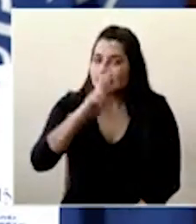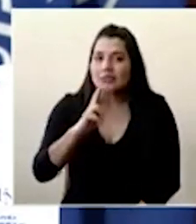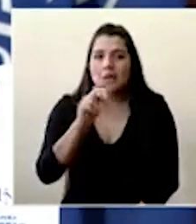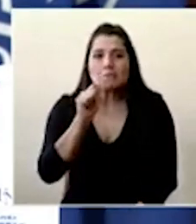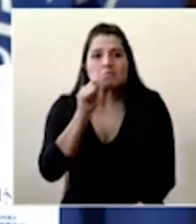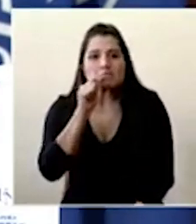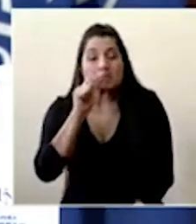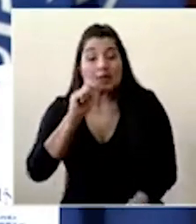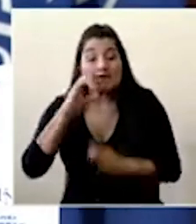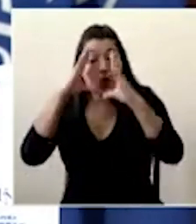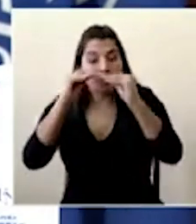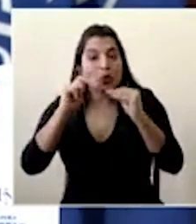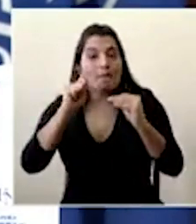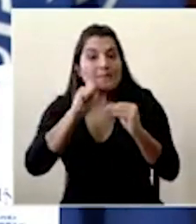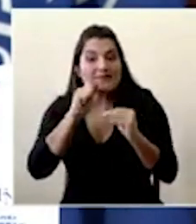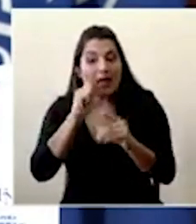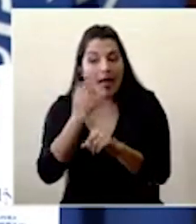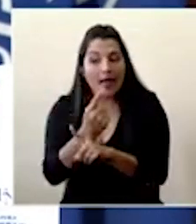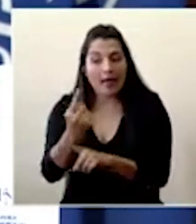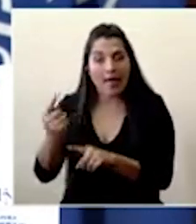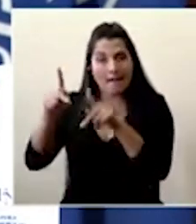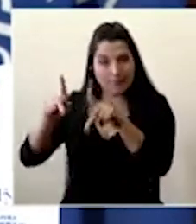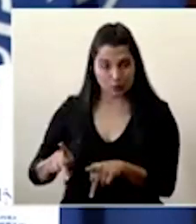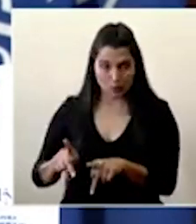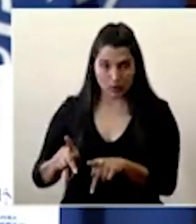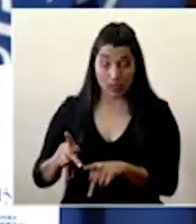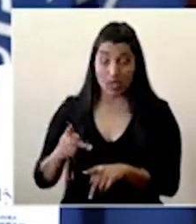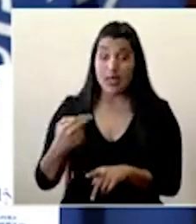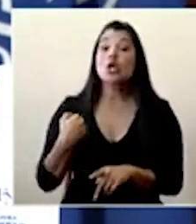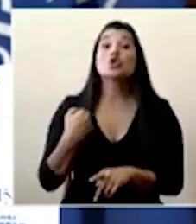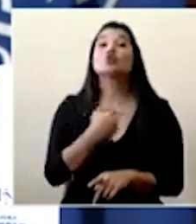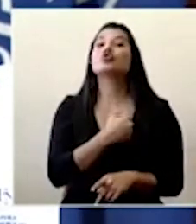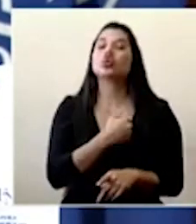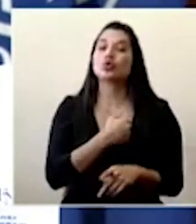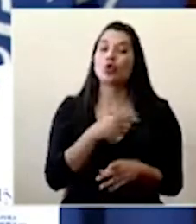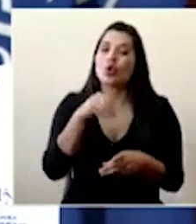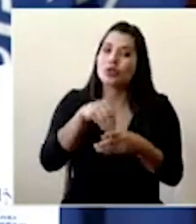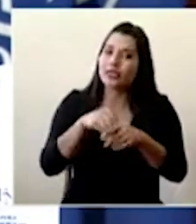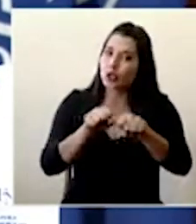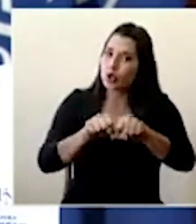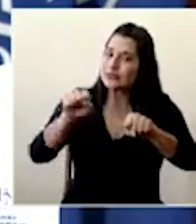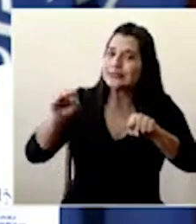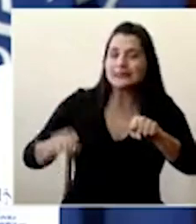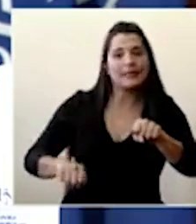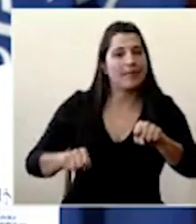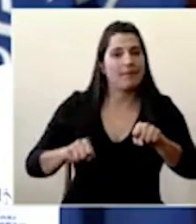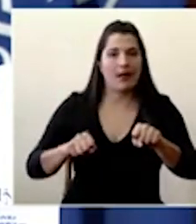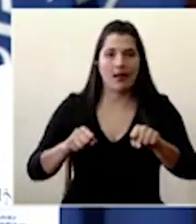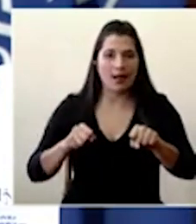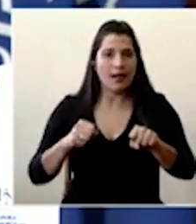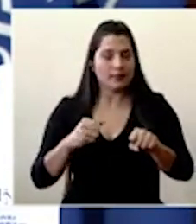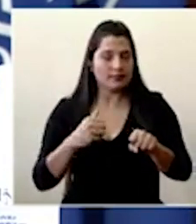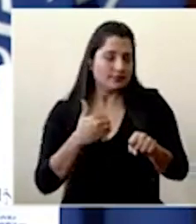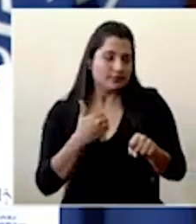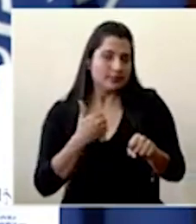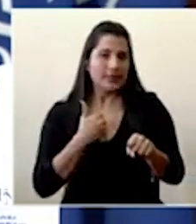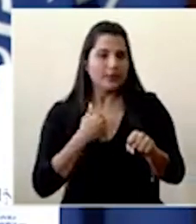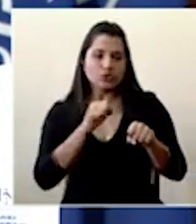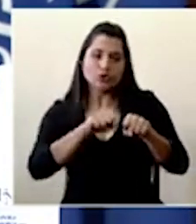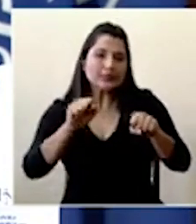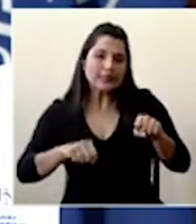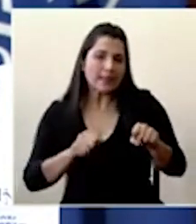pacientes y de la información nosotros dentro de los sistemas que tenemos tenemos justamente sistemas que manejan esa confidencialidad